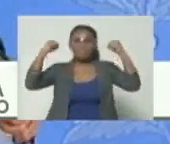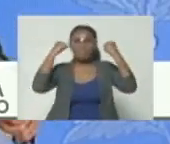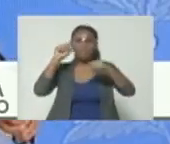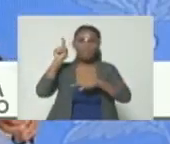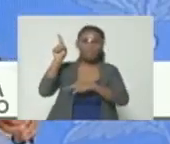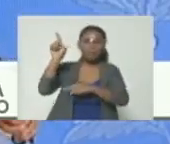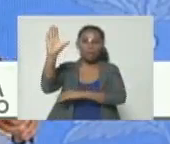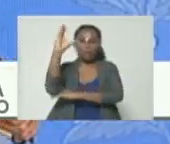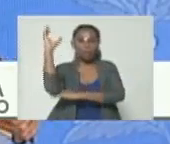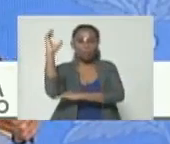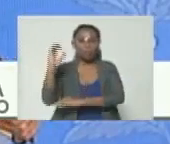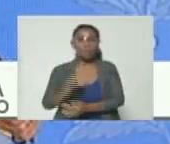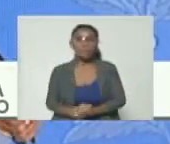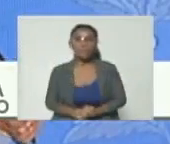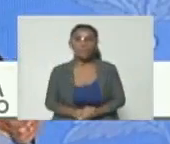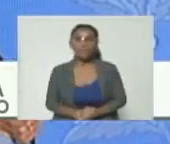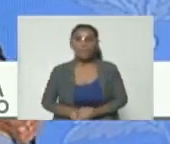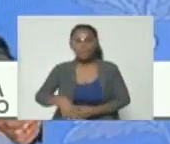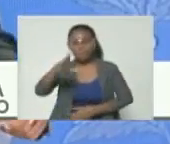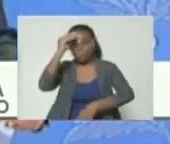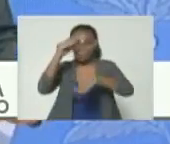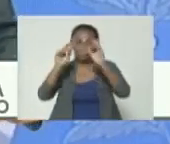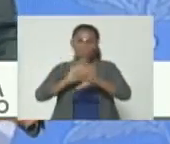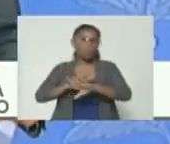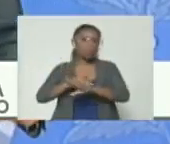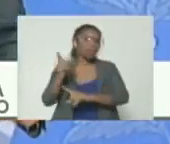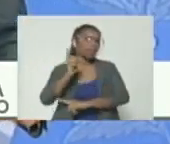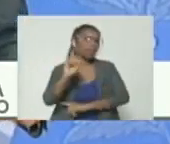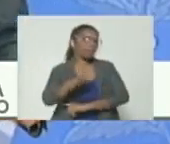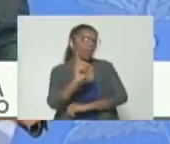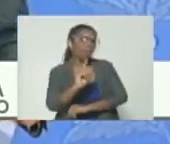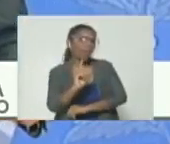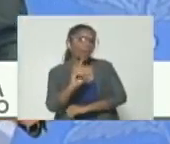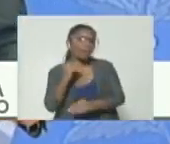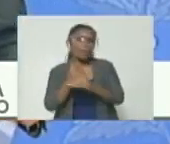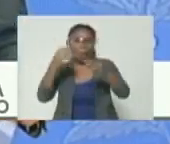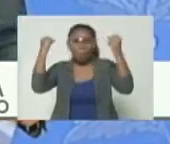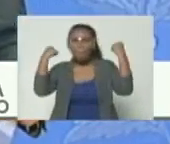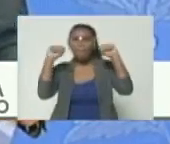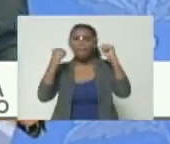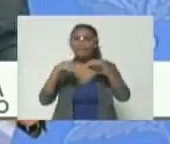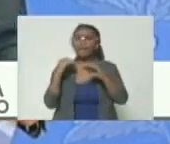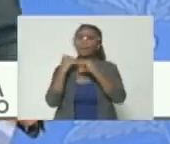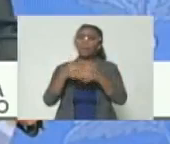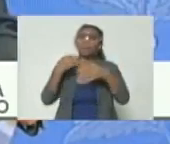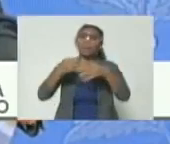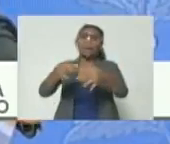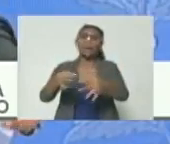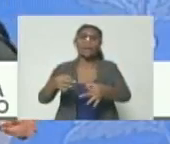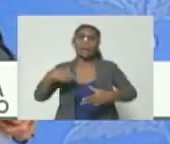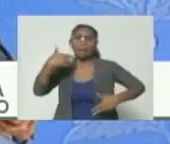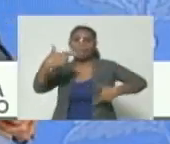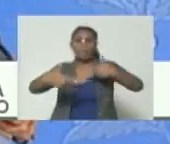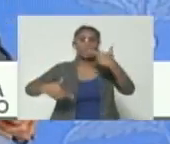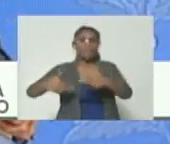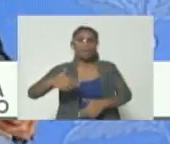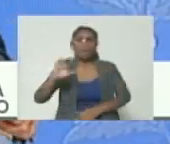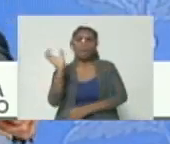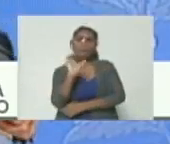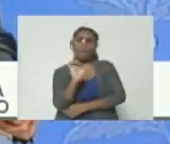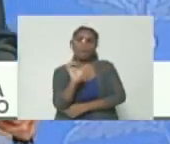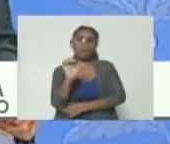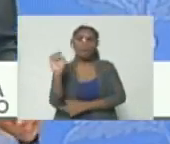Colombia porque no son las prácticas comunes del malandraje caraqueño o